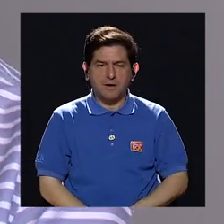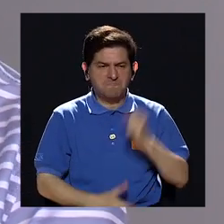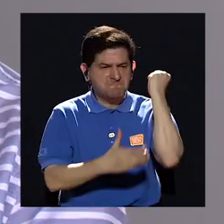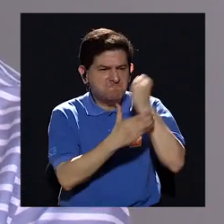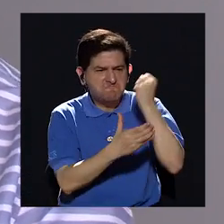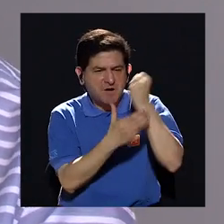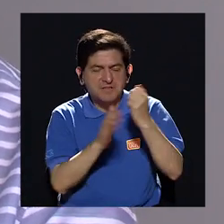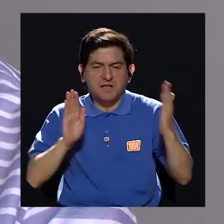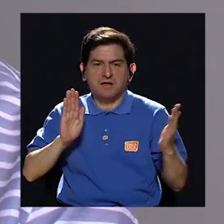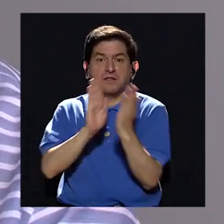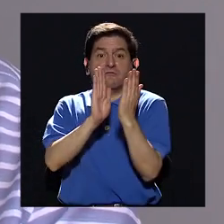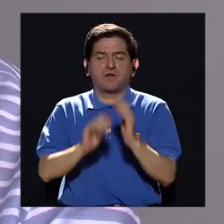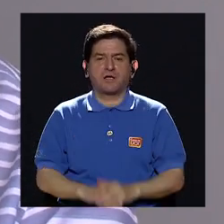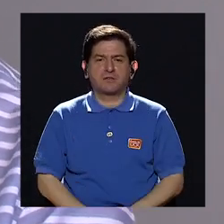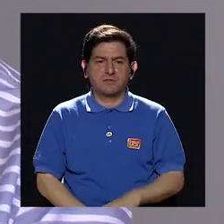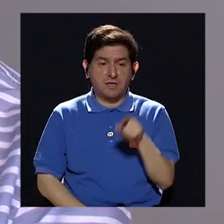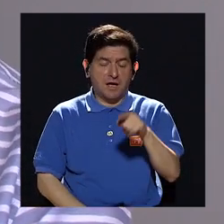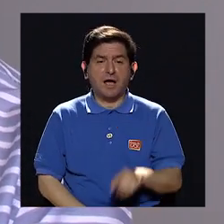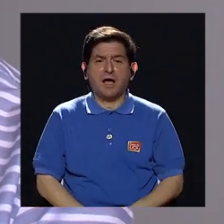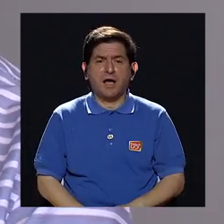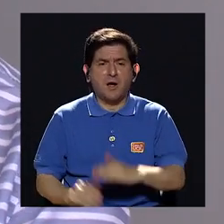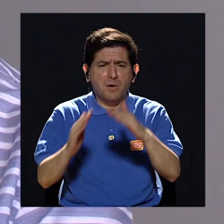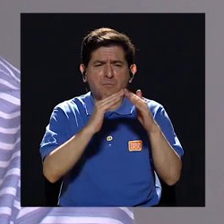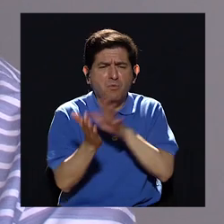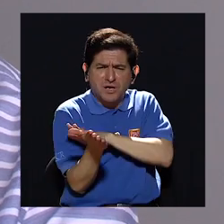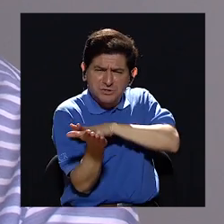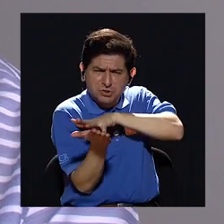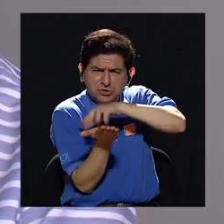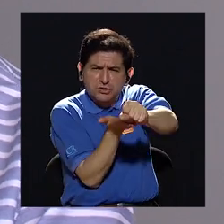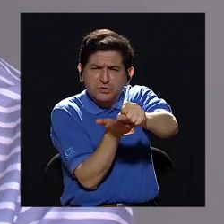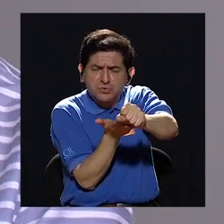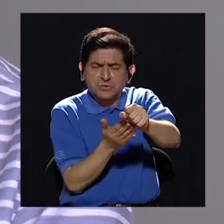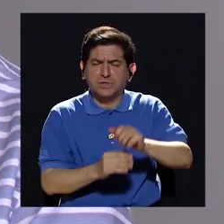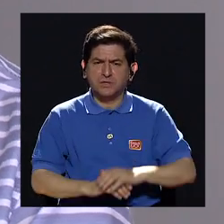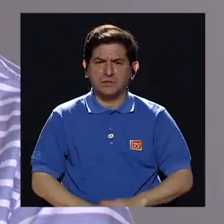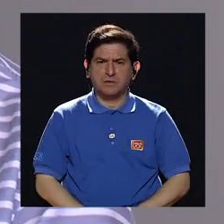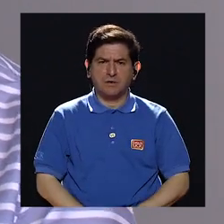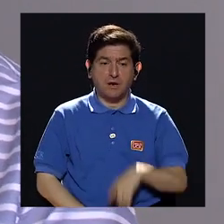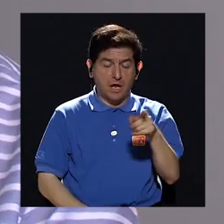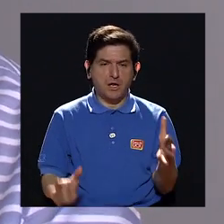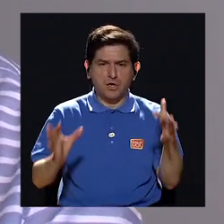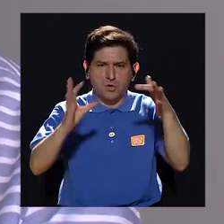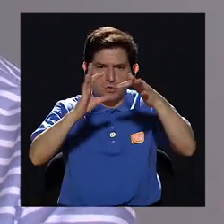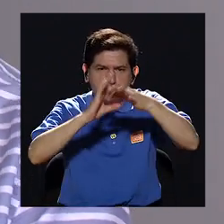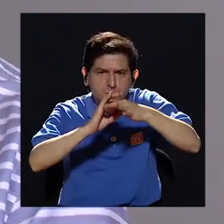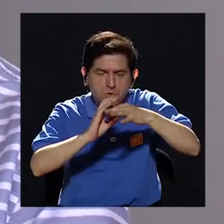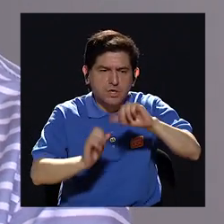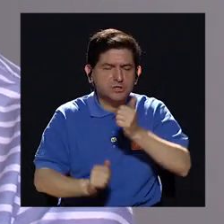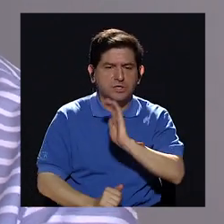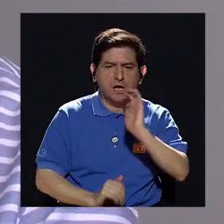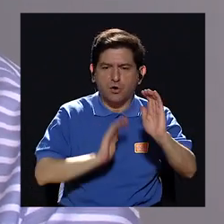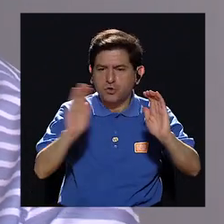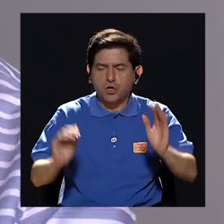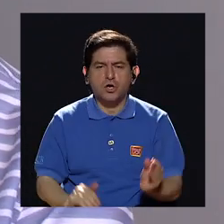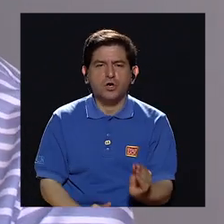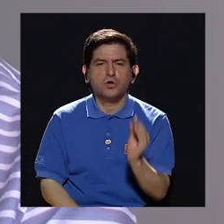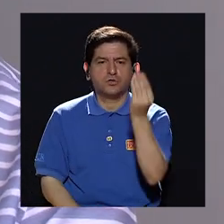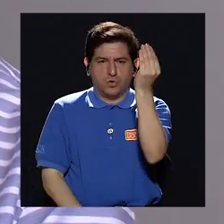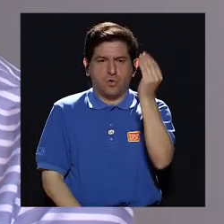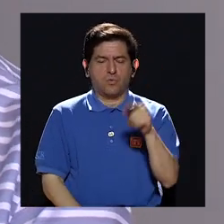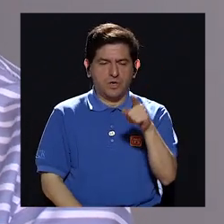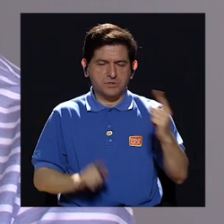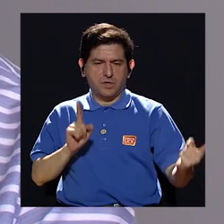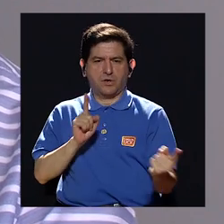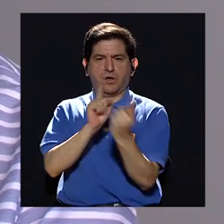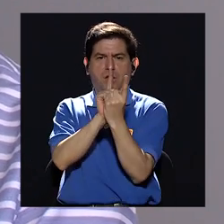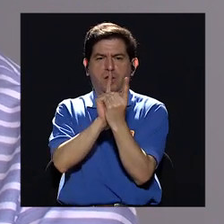cómo los mataban frente a sus ojos, cómo los destruían a sus poblados, etc. Y se han unido con otros niños y jóvenes con los